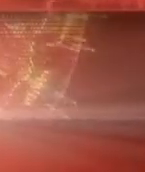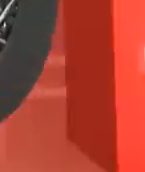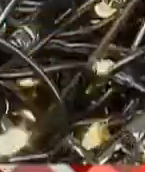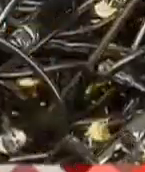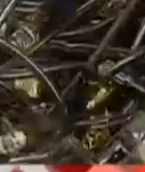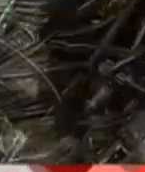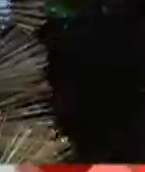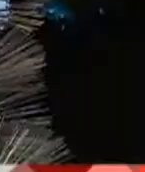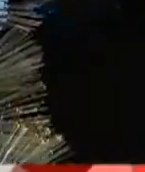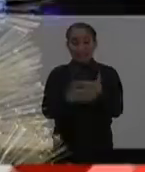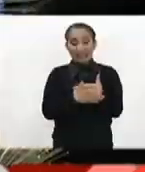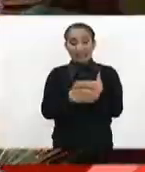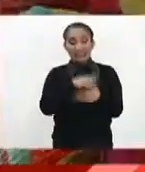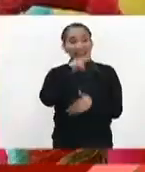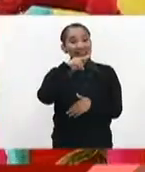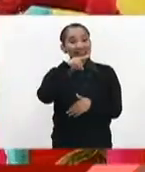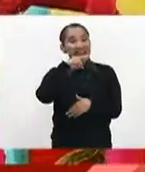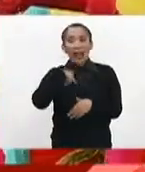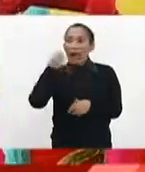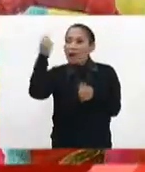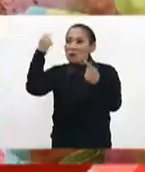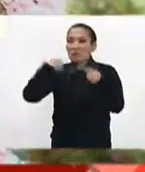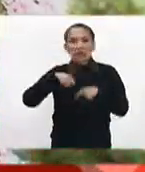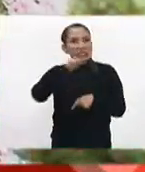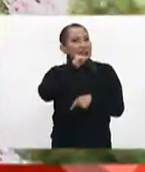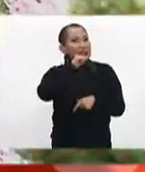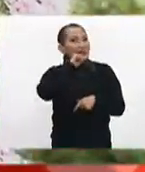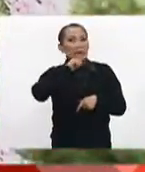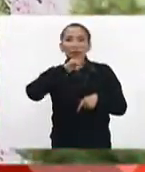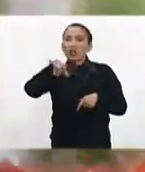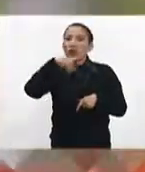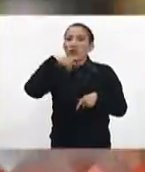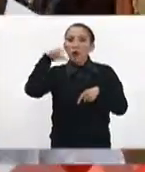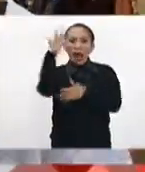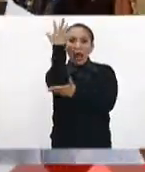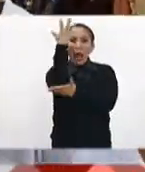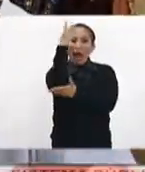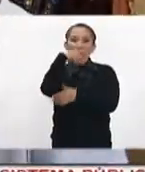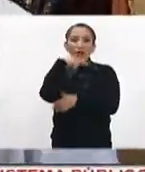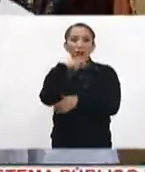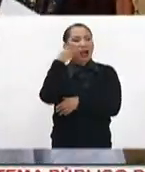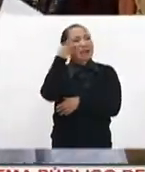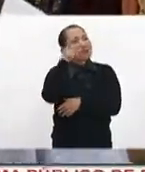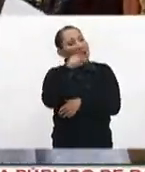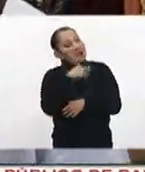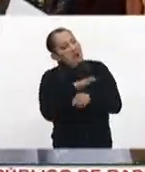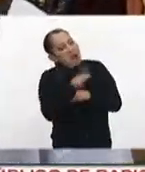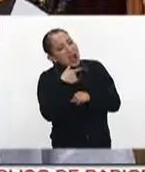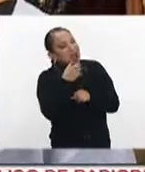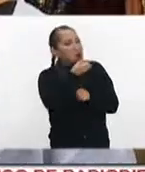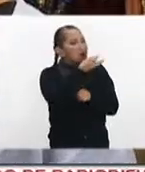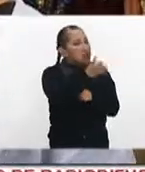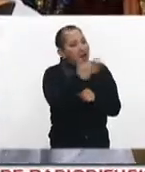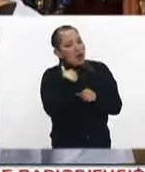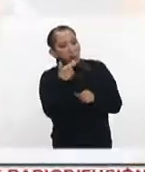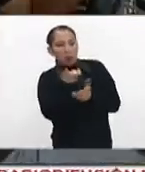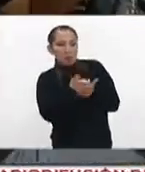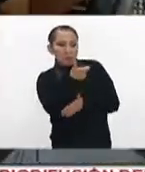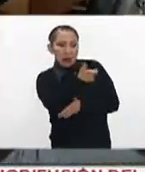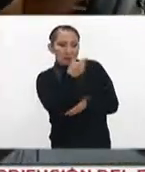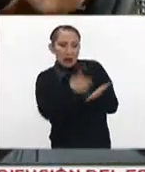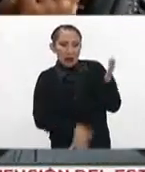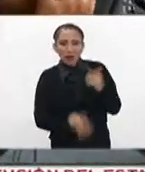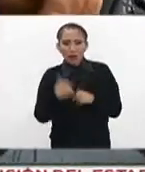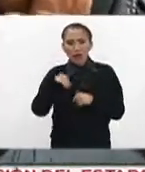Se acerca la Navidad y aún hay quienes no han puesto su árbol navideño. Andamos viendo cualquiera que se acomode al presupuesto.